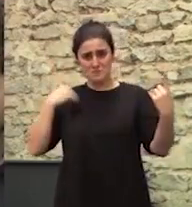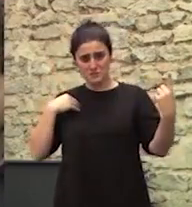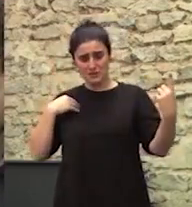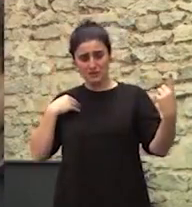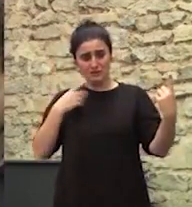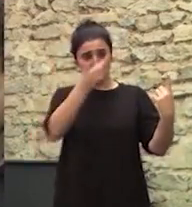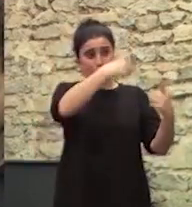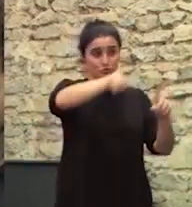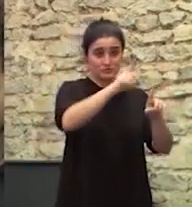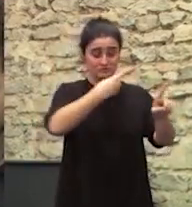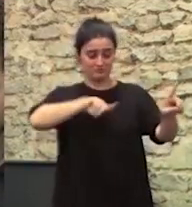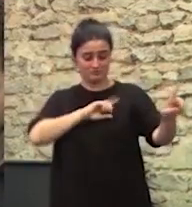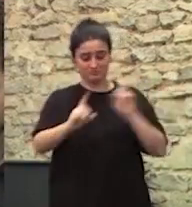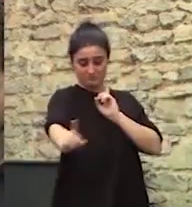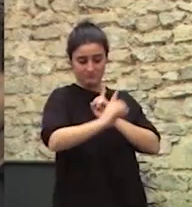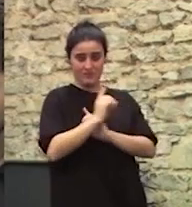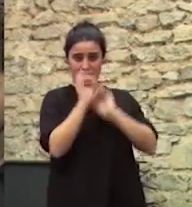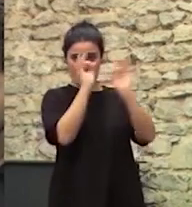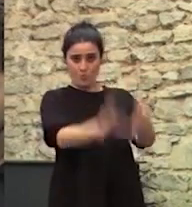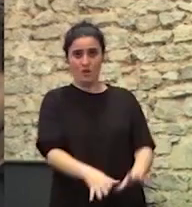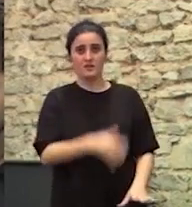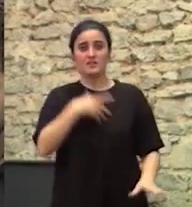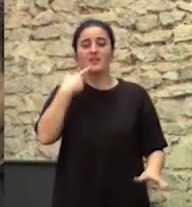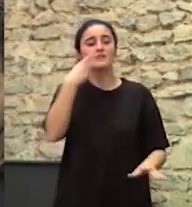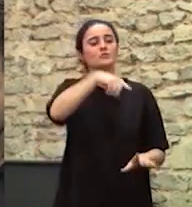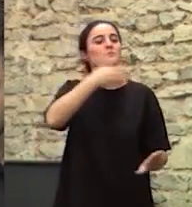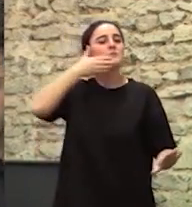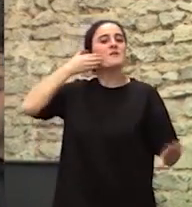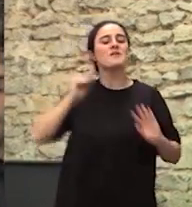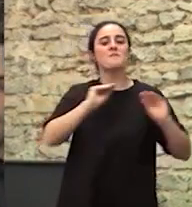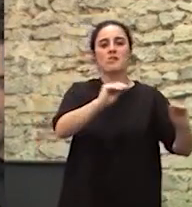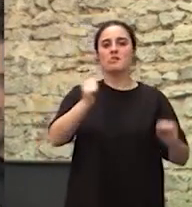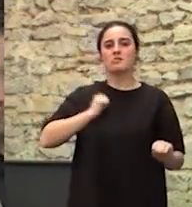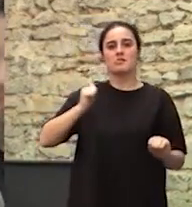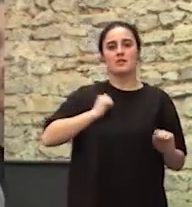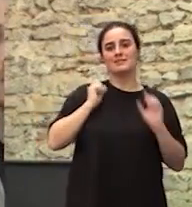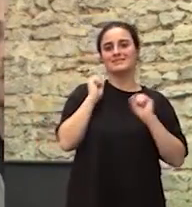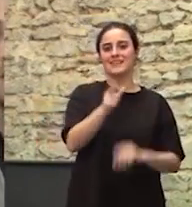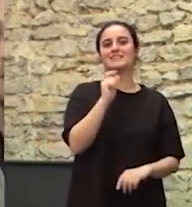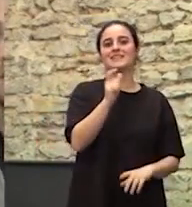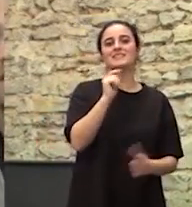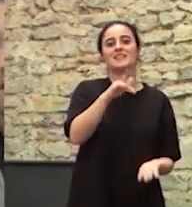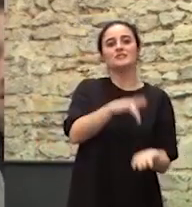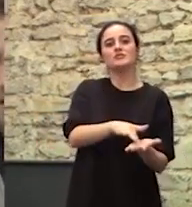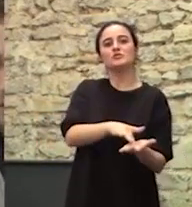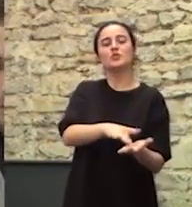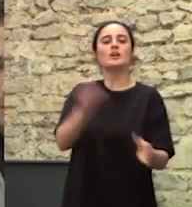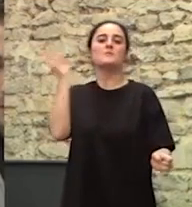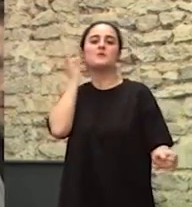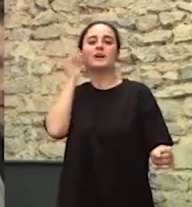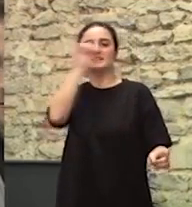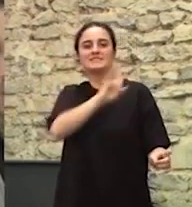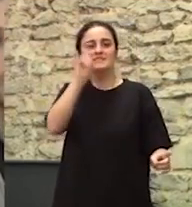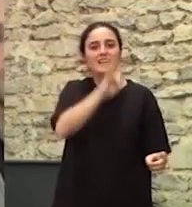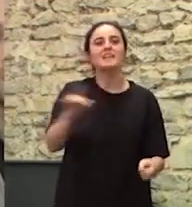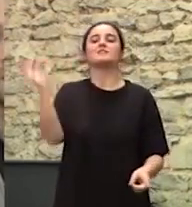nosotras exactamente lo mismo Utilizáis esos privilegios continuamente Cuando se tratan de mujeres negras Cuando